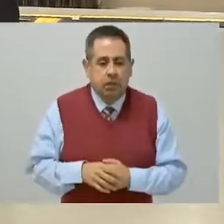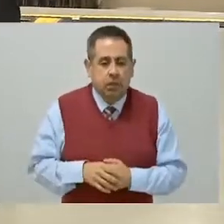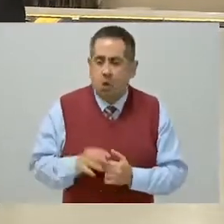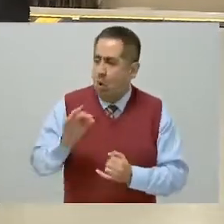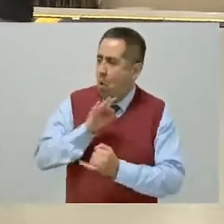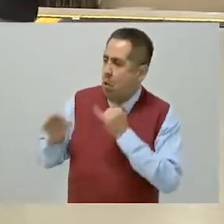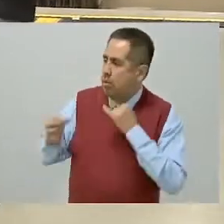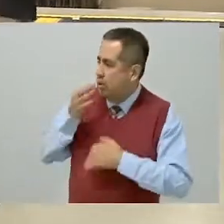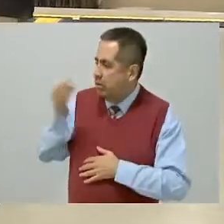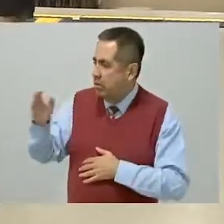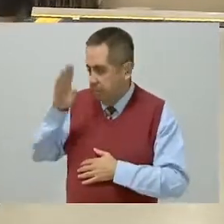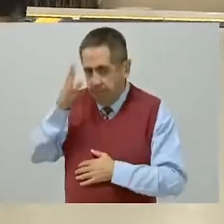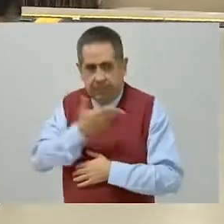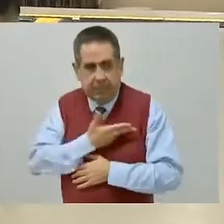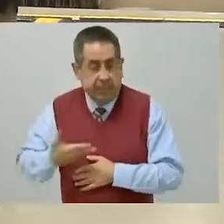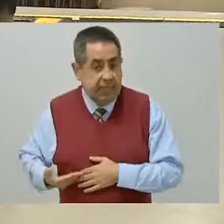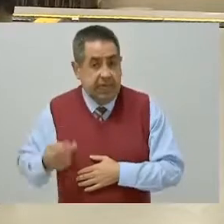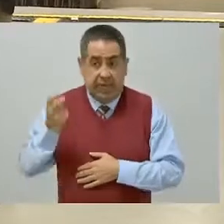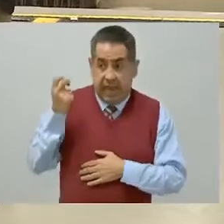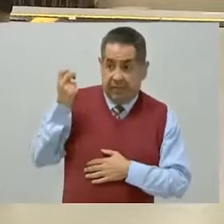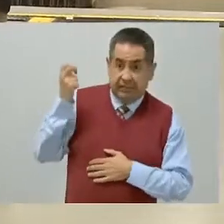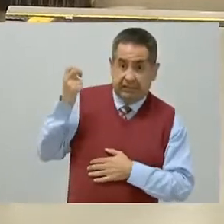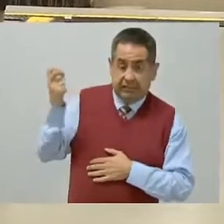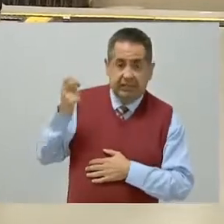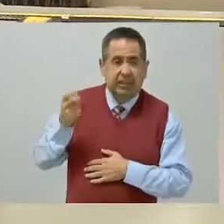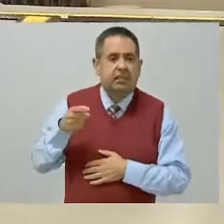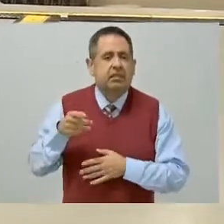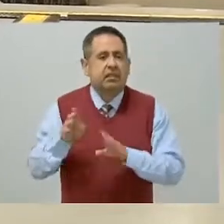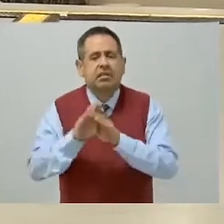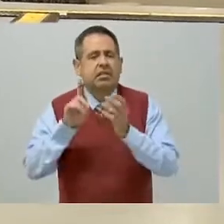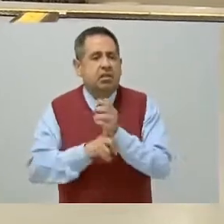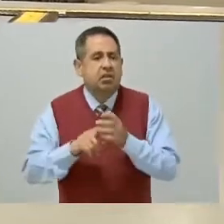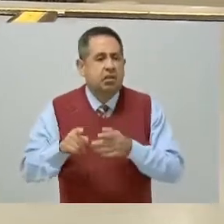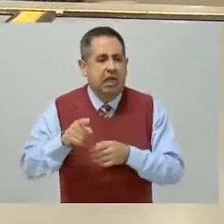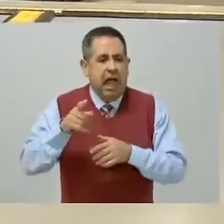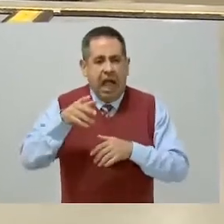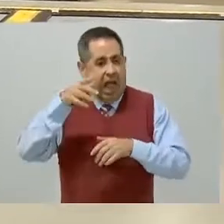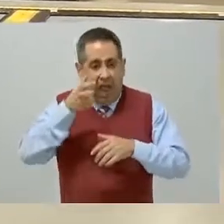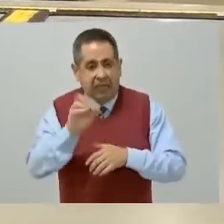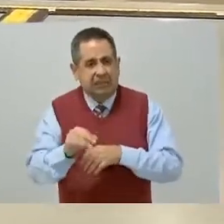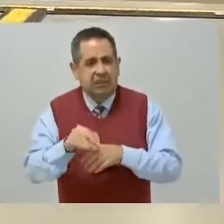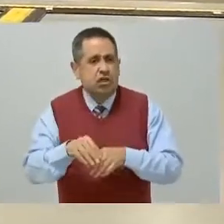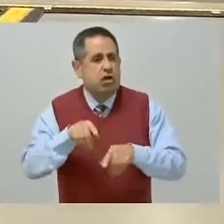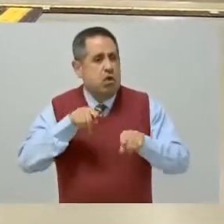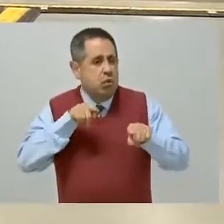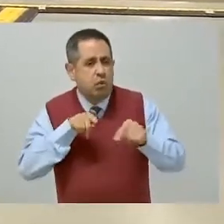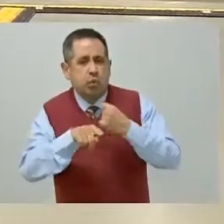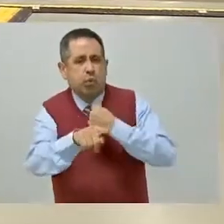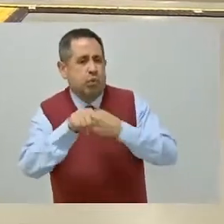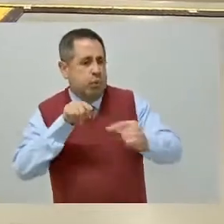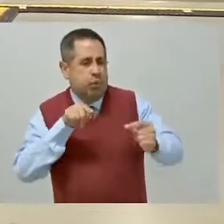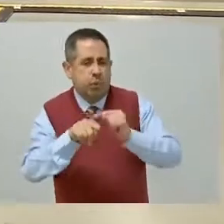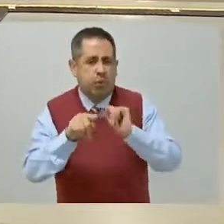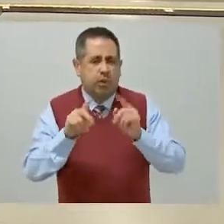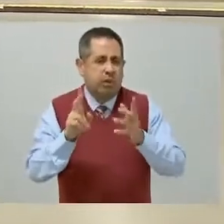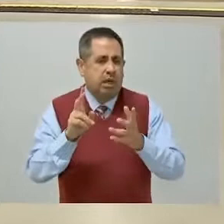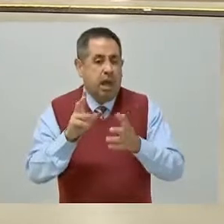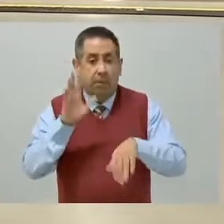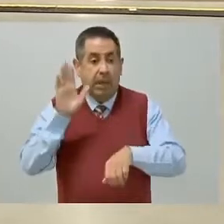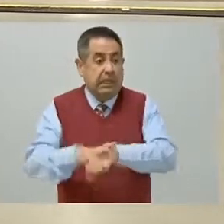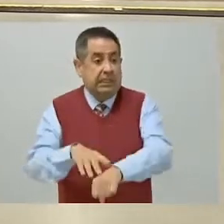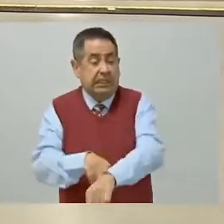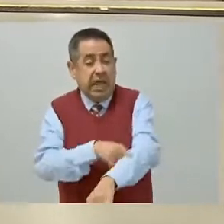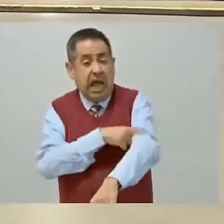presidente, estas son una sección típica del viaducto, que es donde tenemos la mayor longitud del